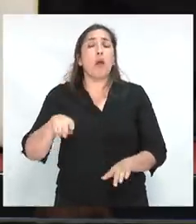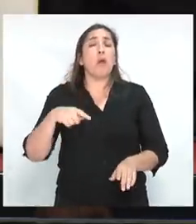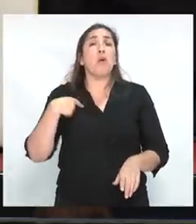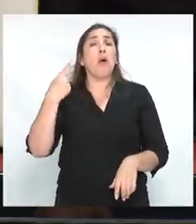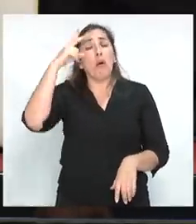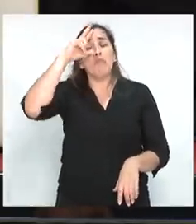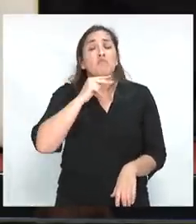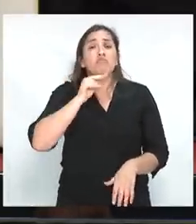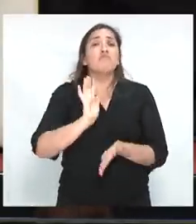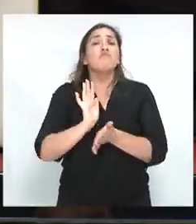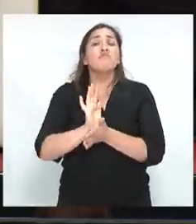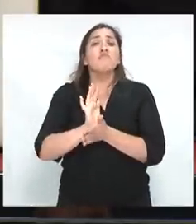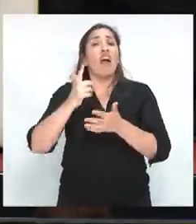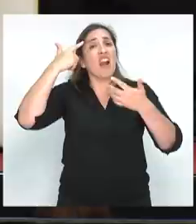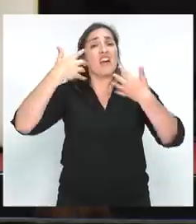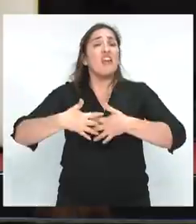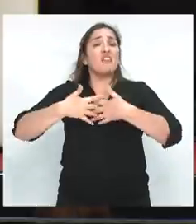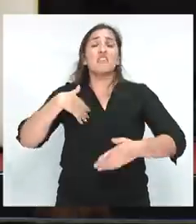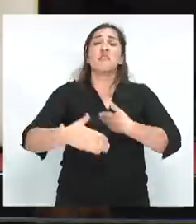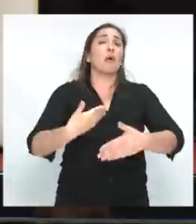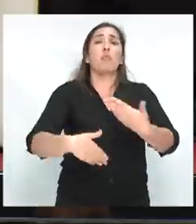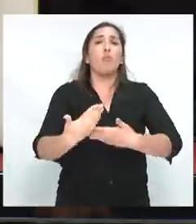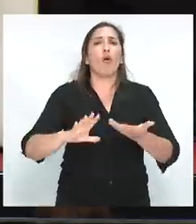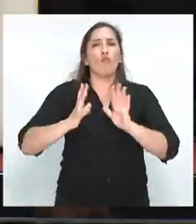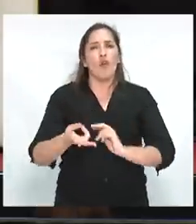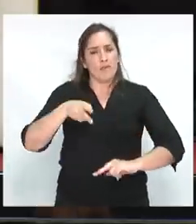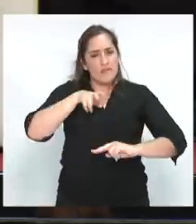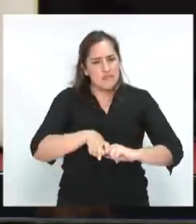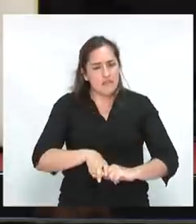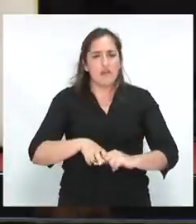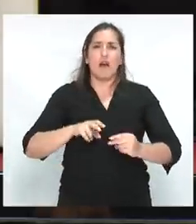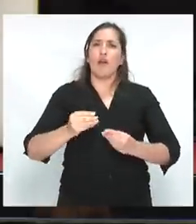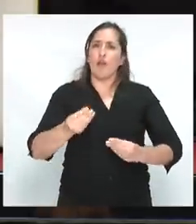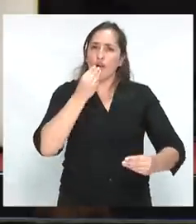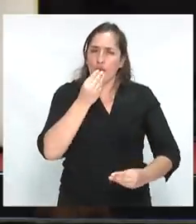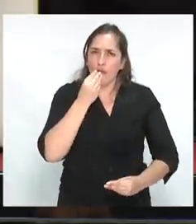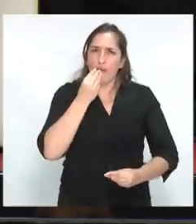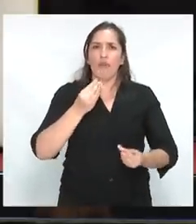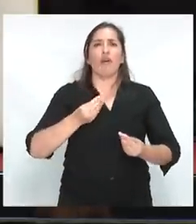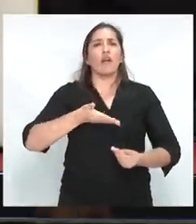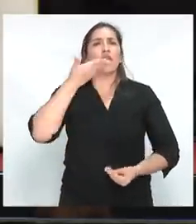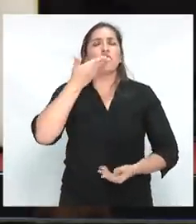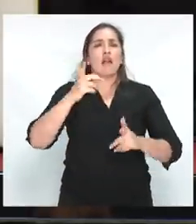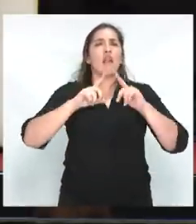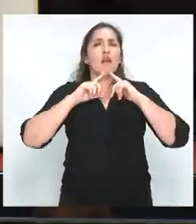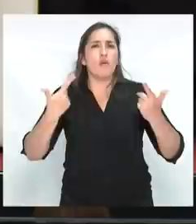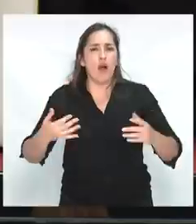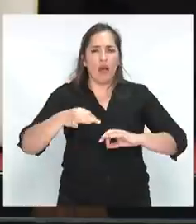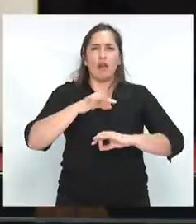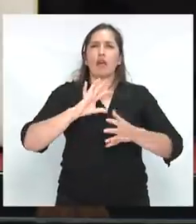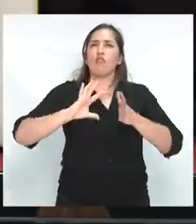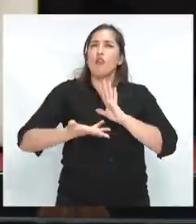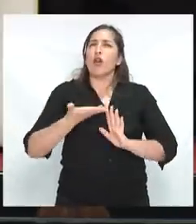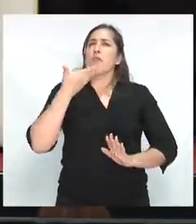sobre ellas. Desde la forma de sentarse, de comer, el lenguaje, la arquitectura del